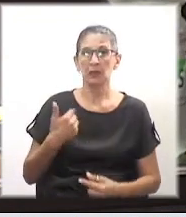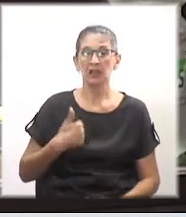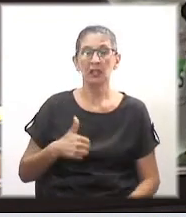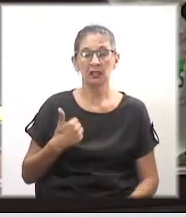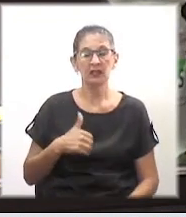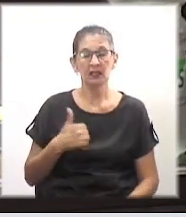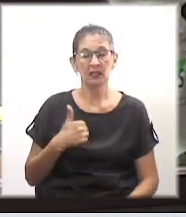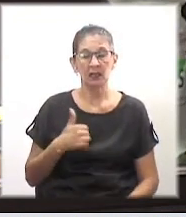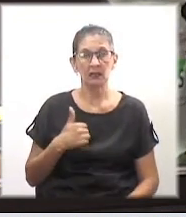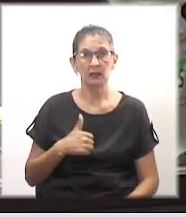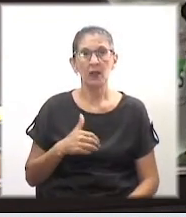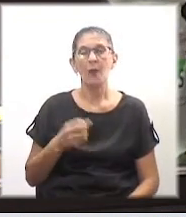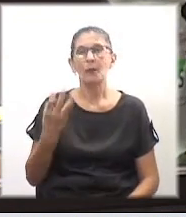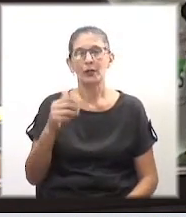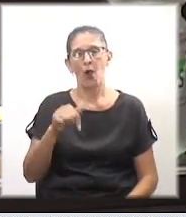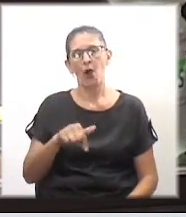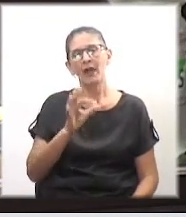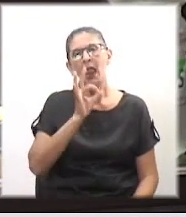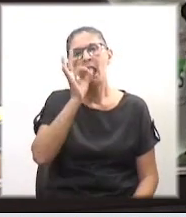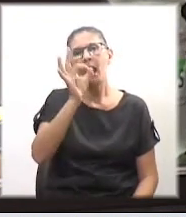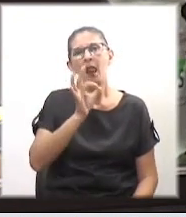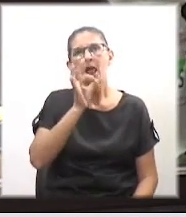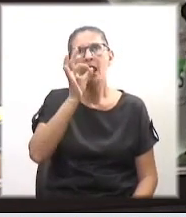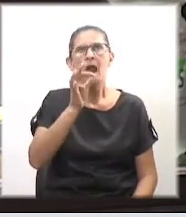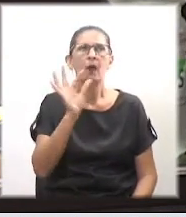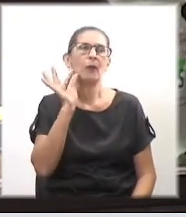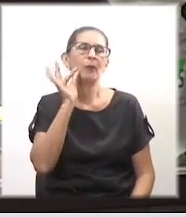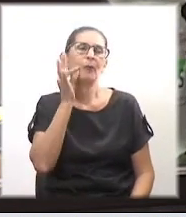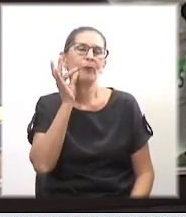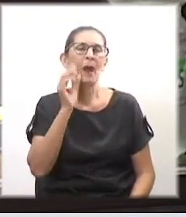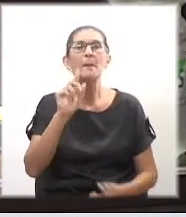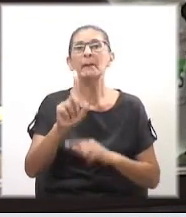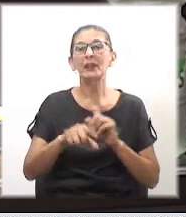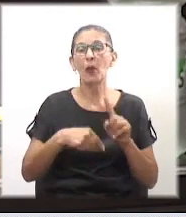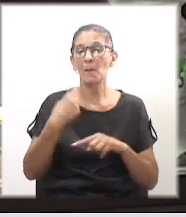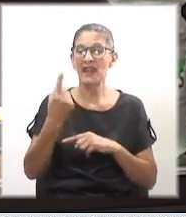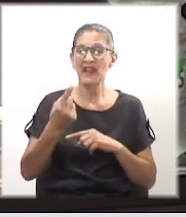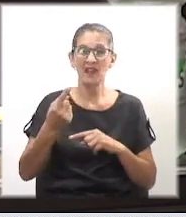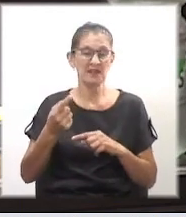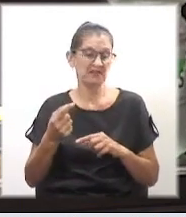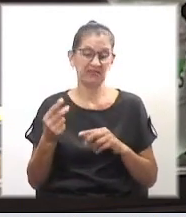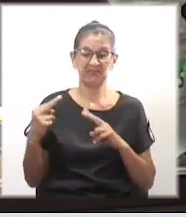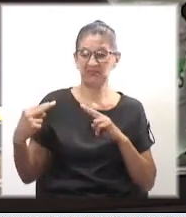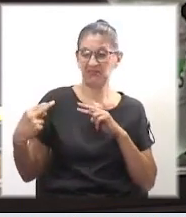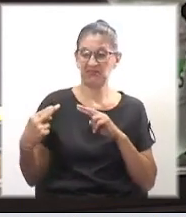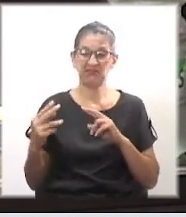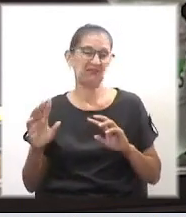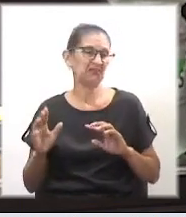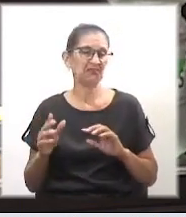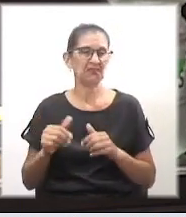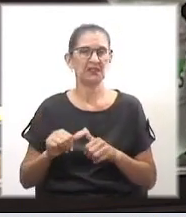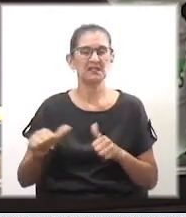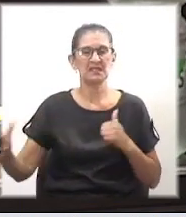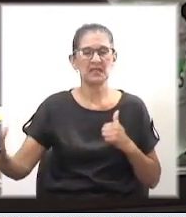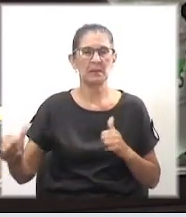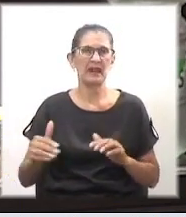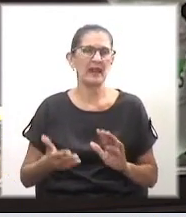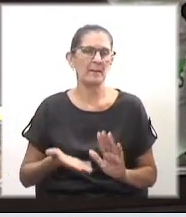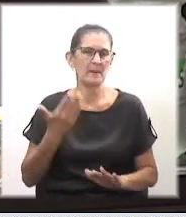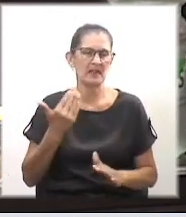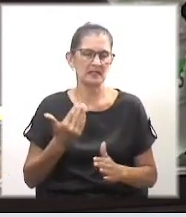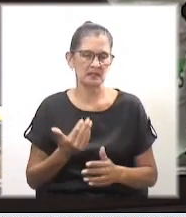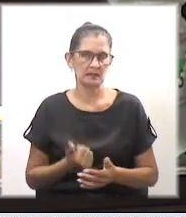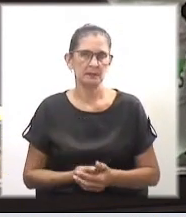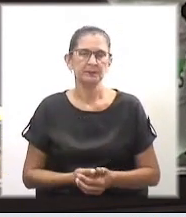porque hoy nos llenamos de discursos y palabras lindas, pero mañana las diferencias nos vuelven a separar de la manera más cruel.